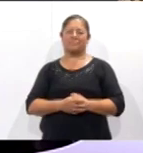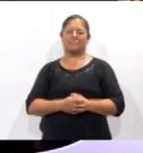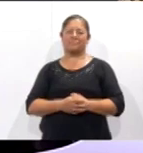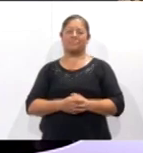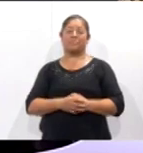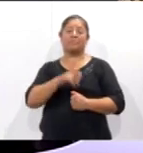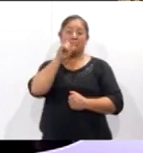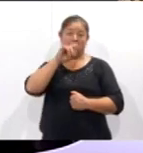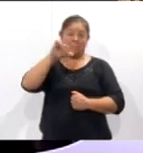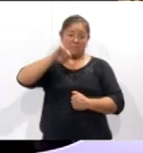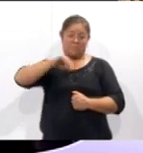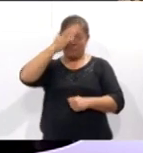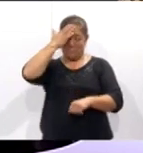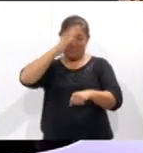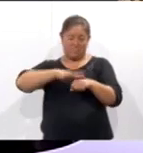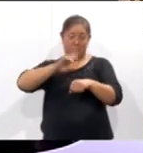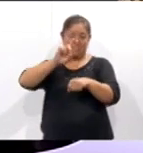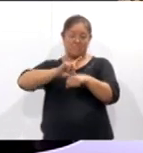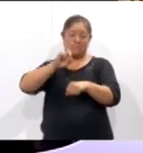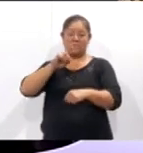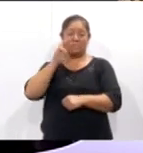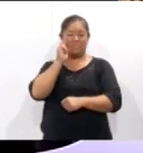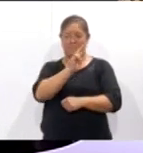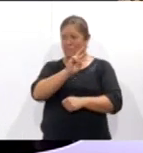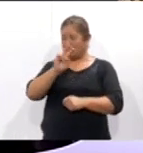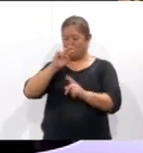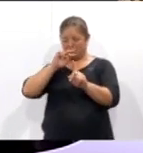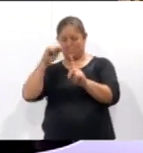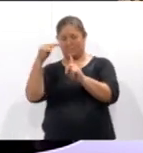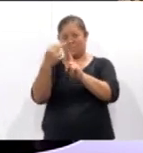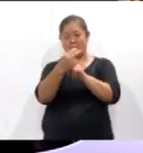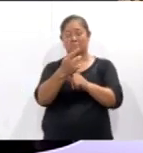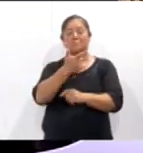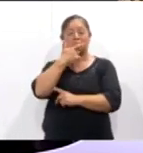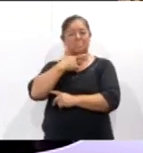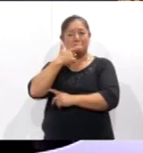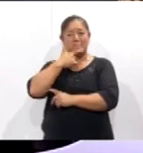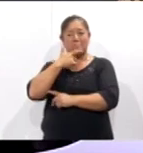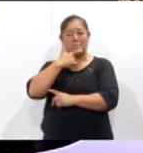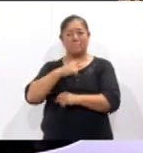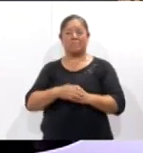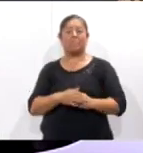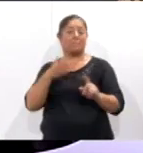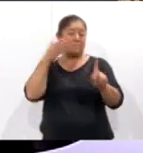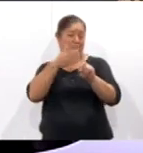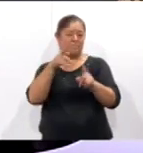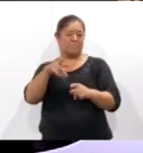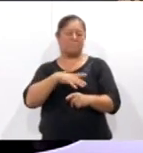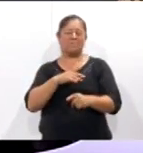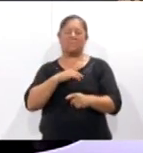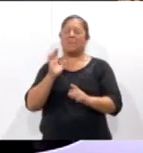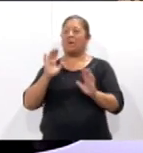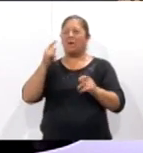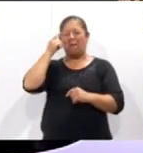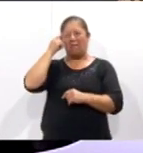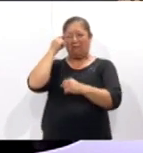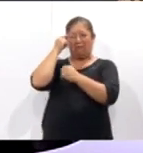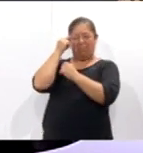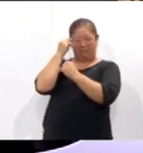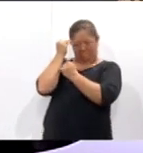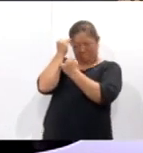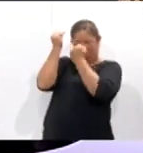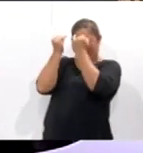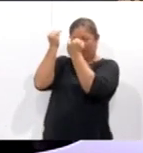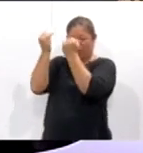Hoy también se conmemoró el Día de la Visibilidad Lésbica, con el objetivo de eliminar estereotipos y prejuicios en torno a la